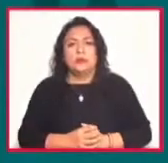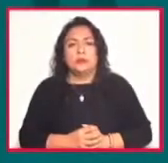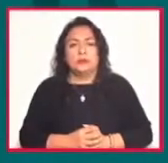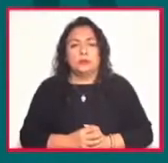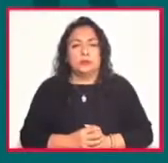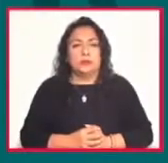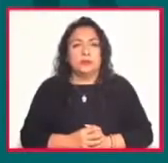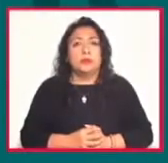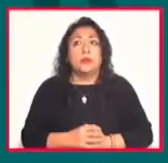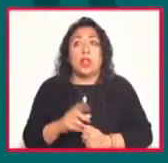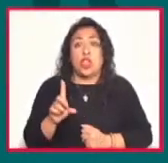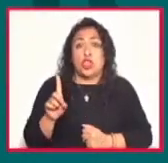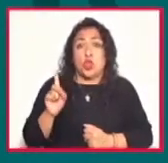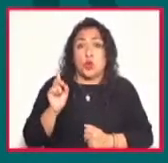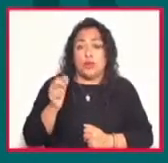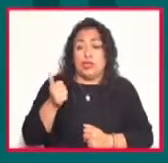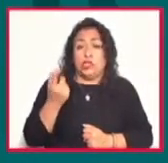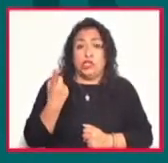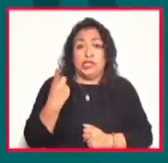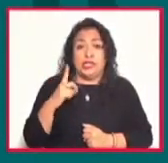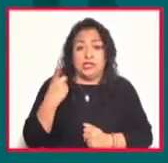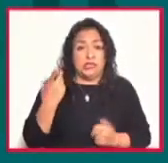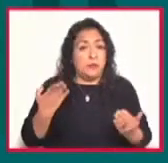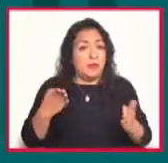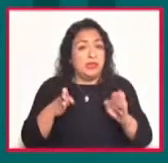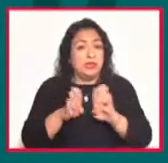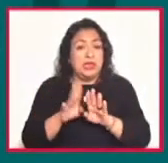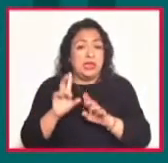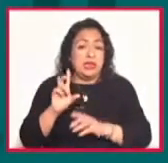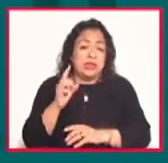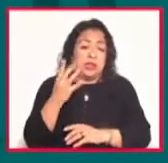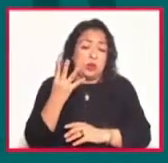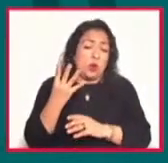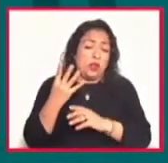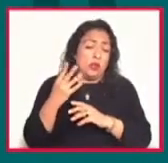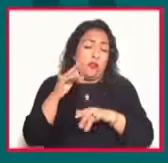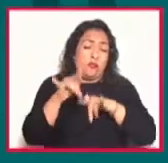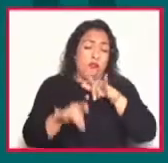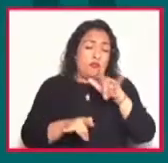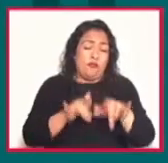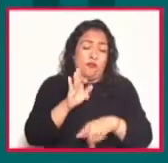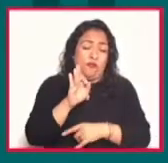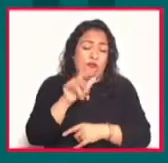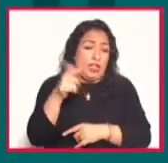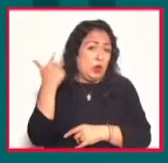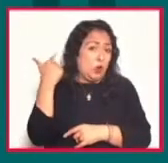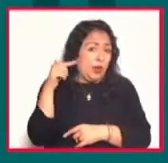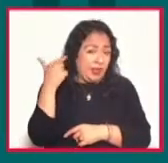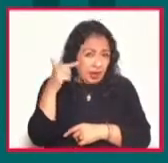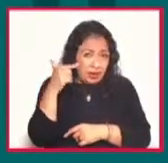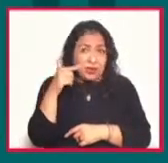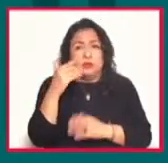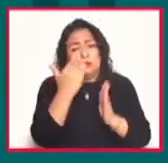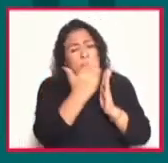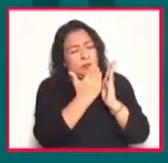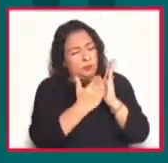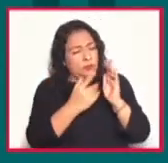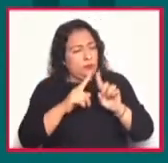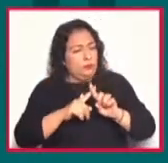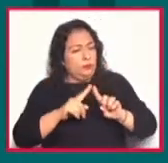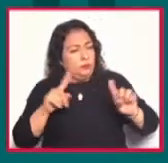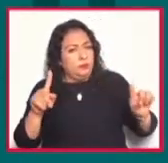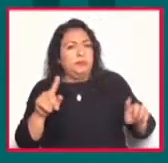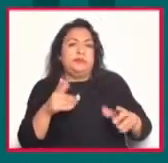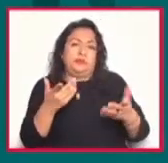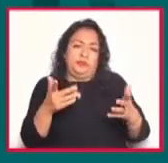Este domingo seis de diciembre concluyó la trigésima cuarta Feria Internacional del Libro de Guadalajara con indicadores diferentes por haberse